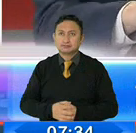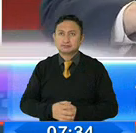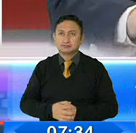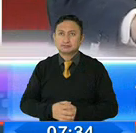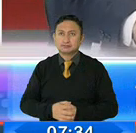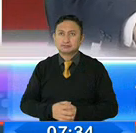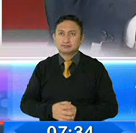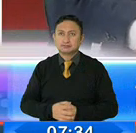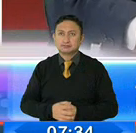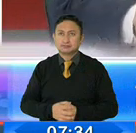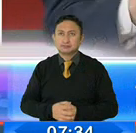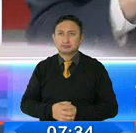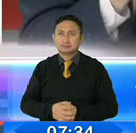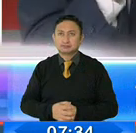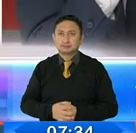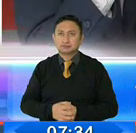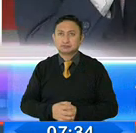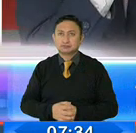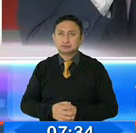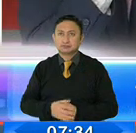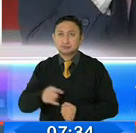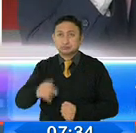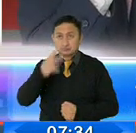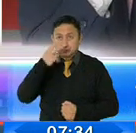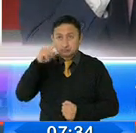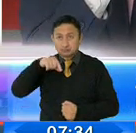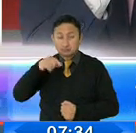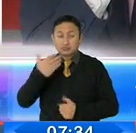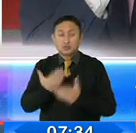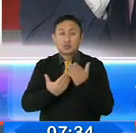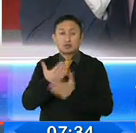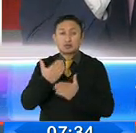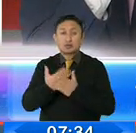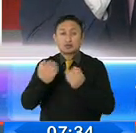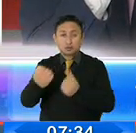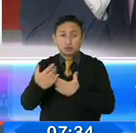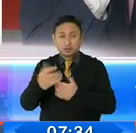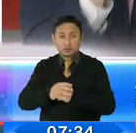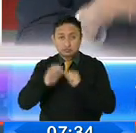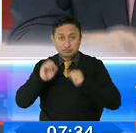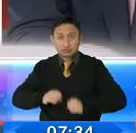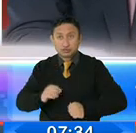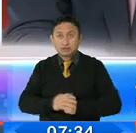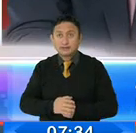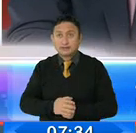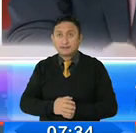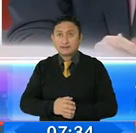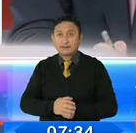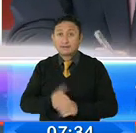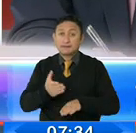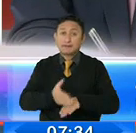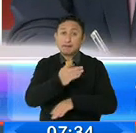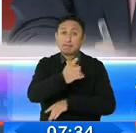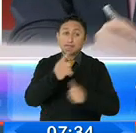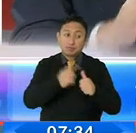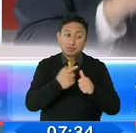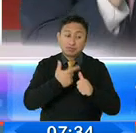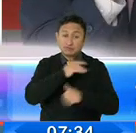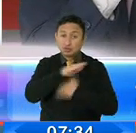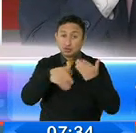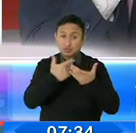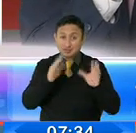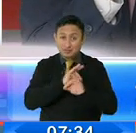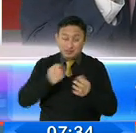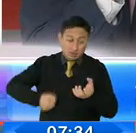recibiendo nueva información. Un primer momento la desinfección era lo recomendado,